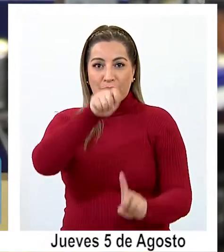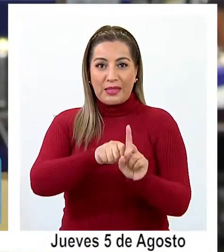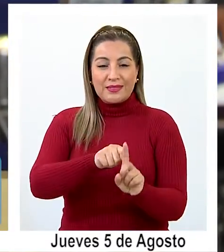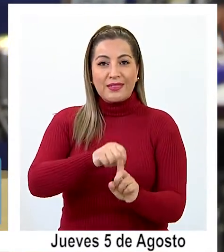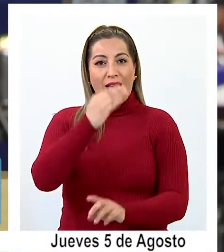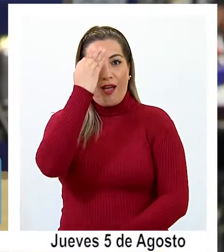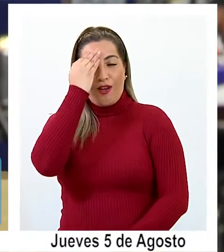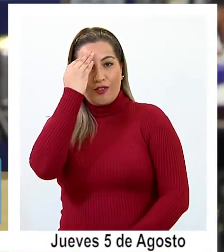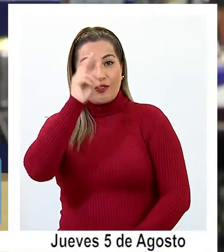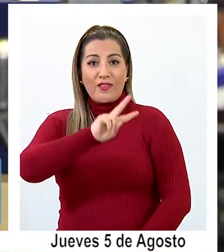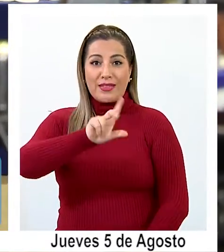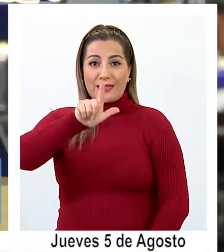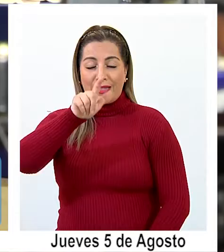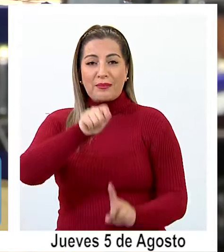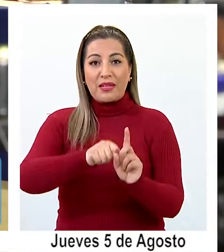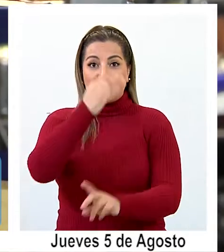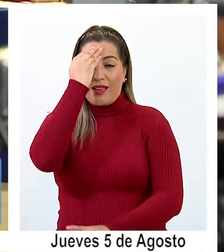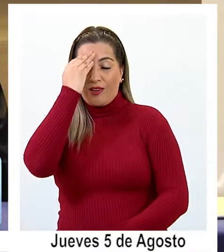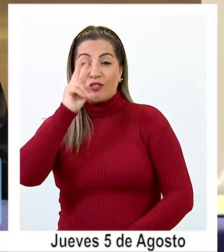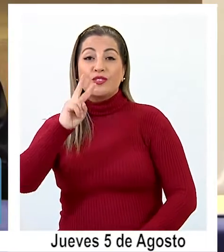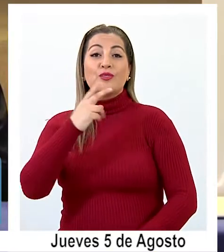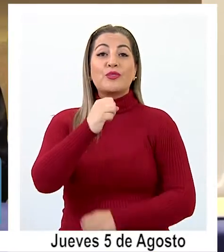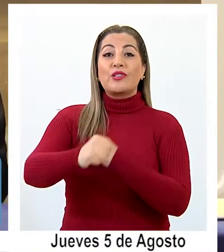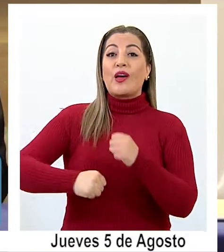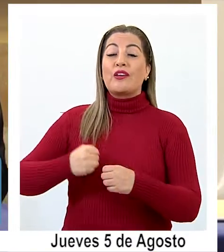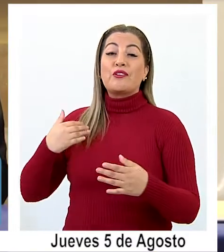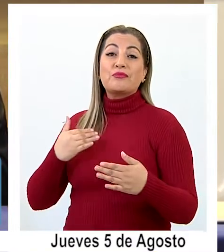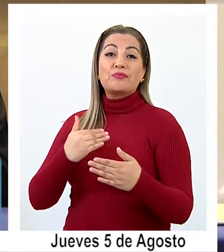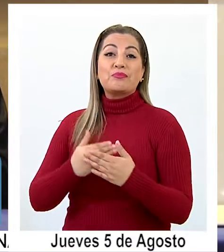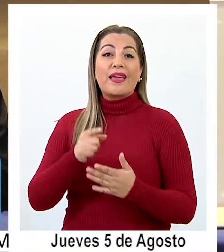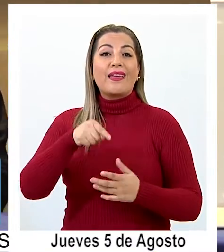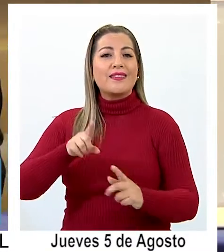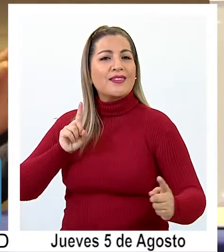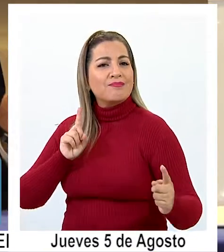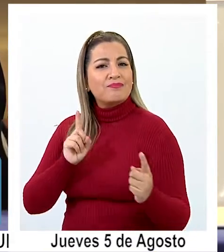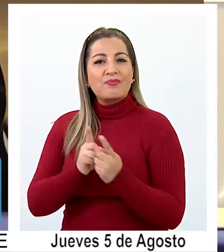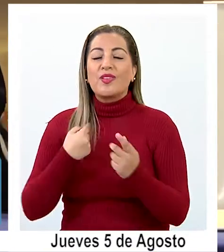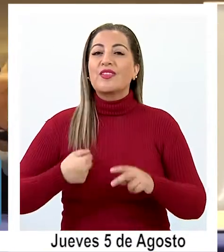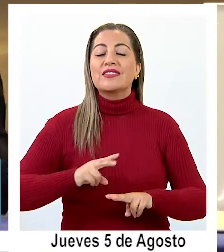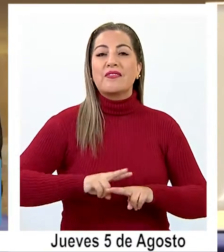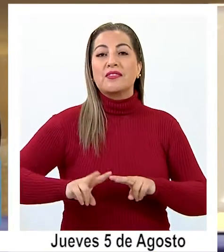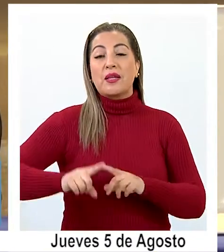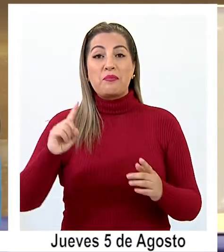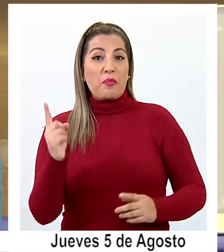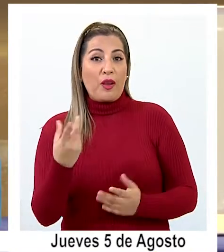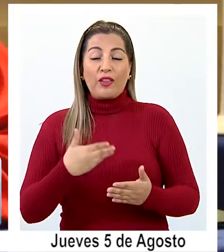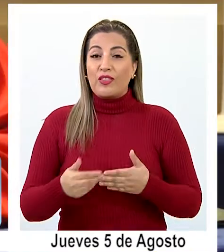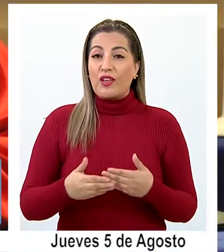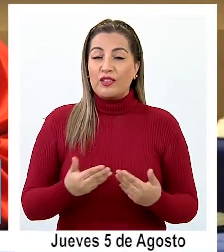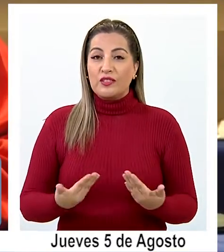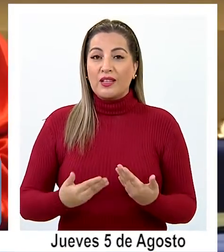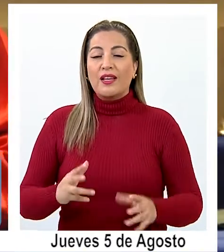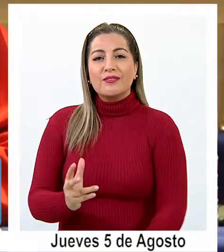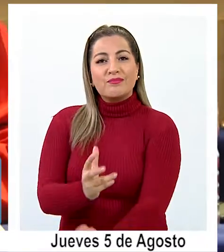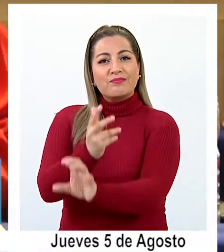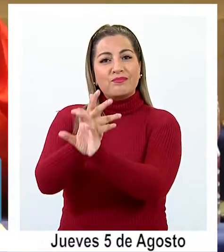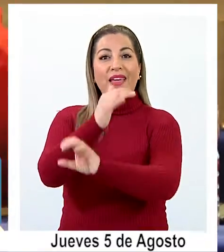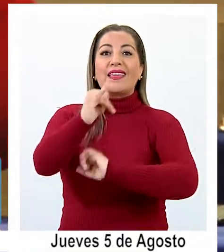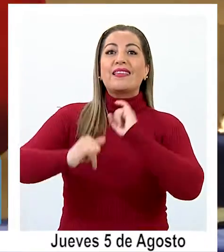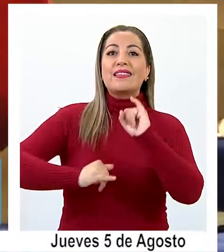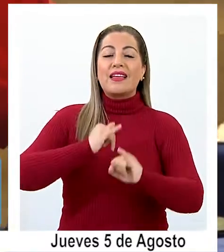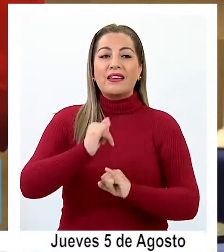y 27 de agosto. Por segundo año consecutivo, este encuentro se realizará principalmente de manera virtual,